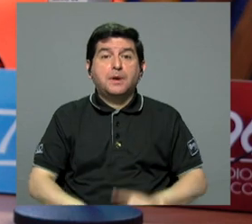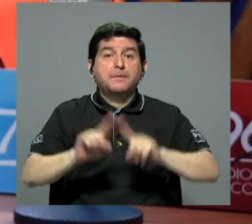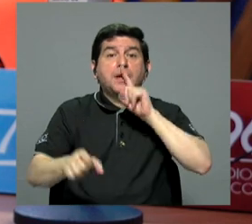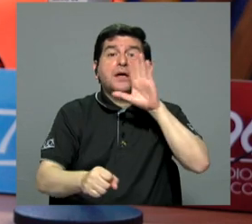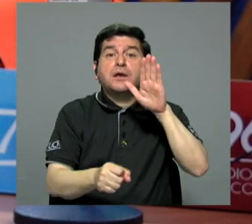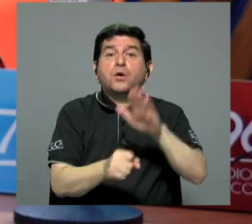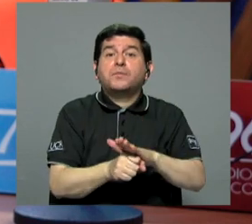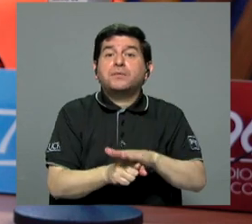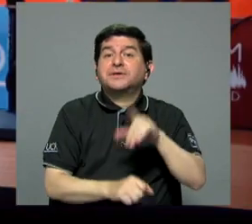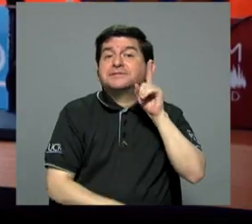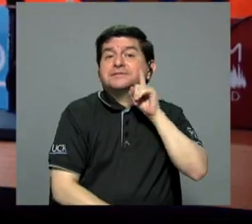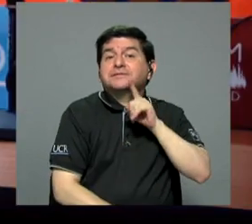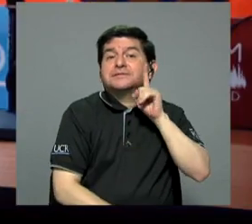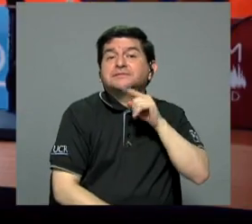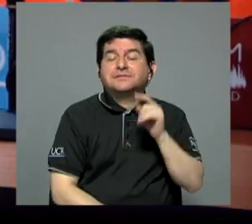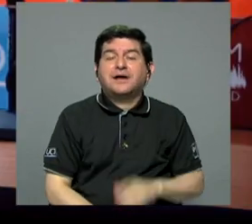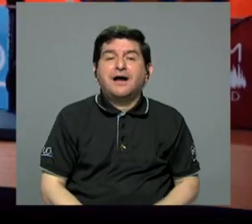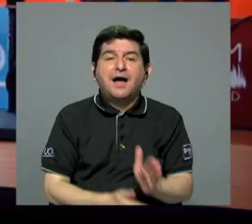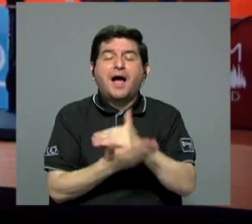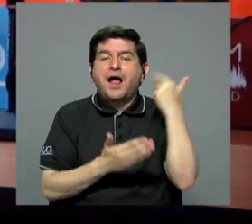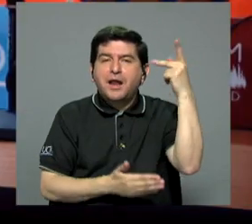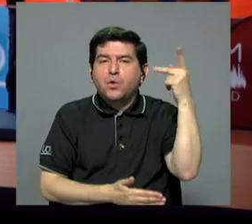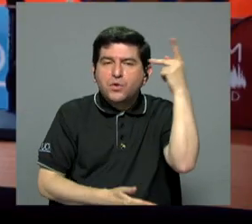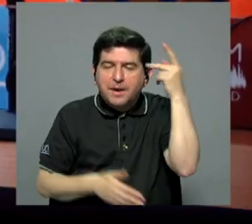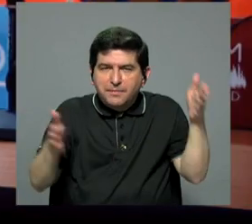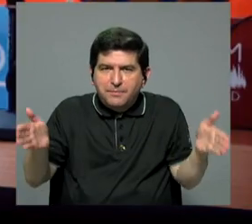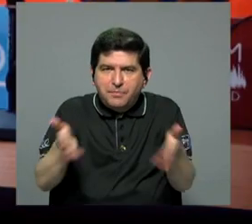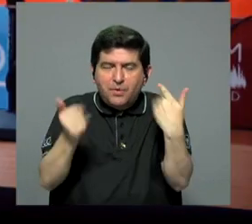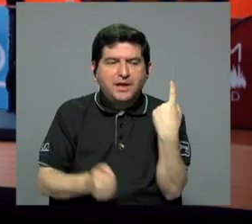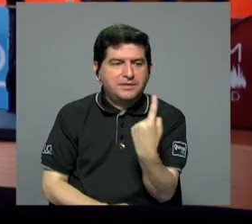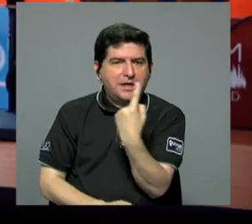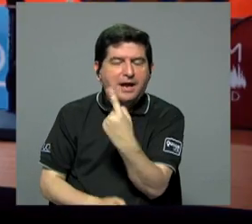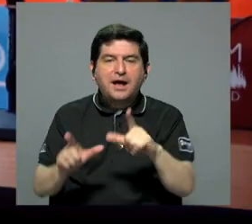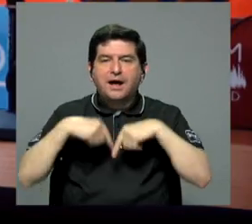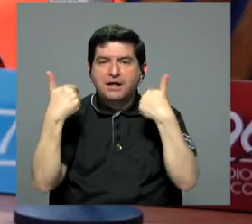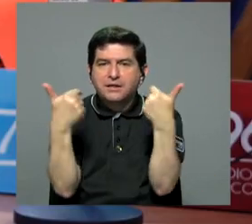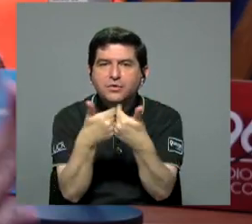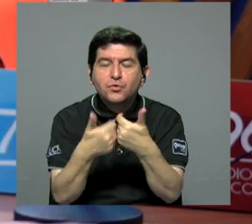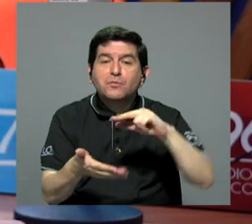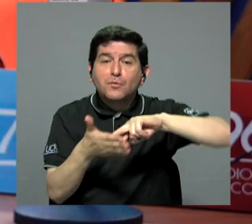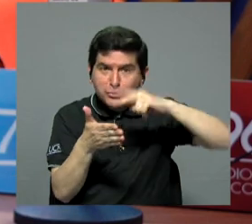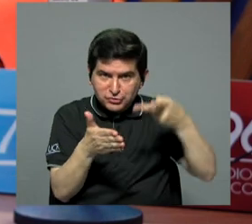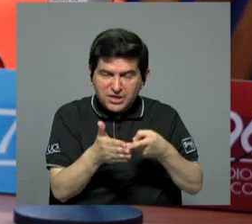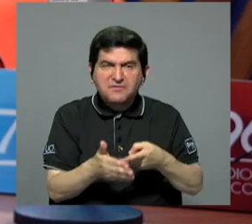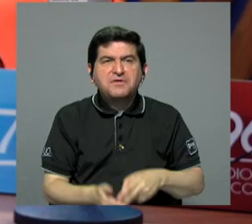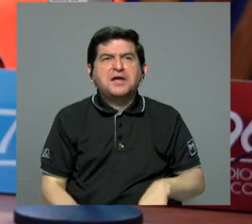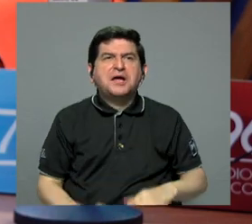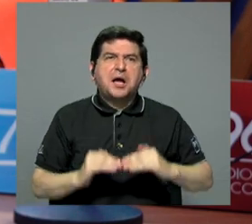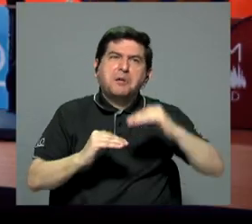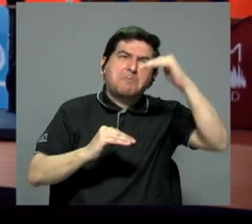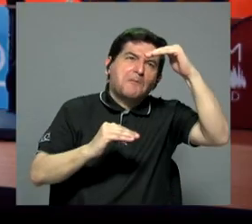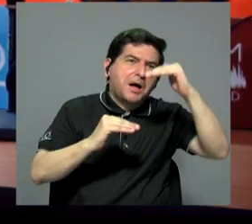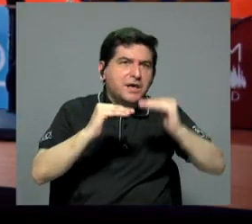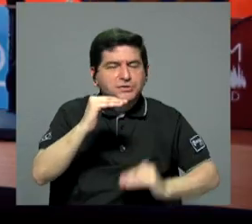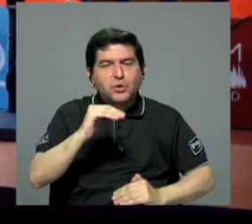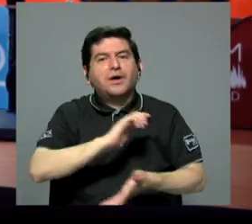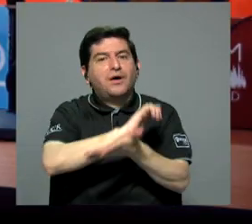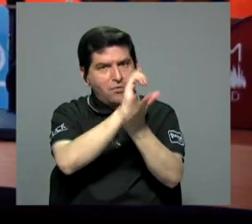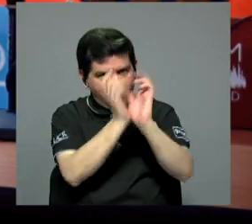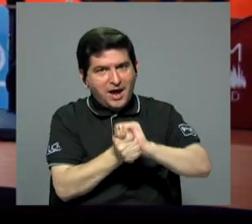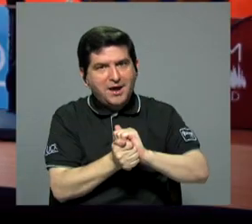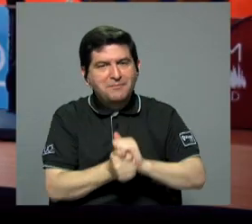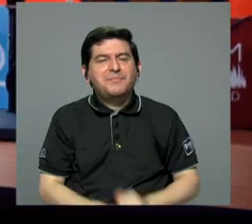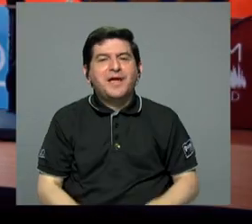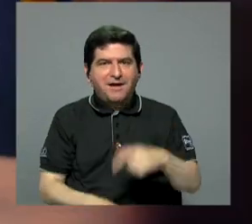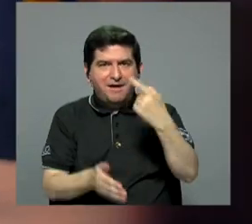la promesa se vuelve engañosa porque algunas políticas impulsadas por cada bandera implican en mayor o menor medida un cambio